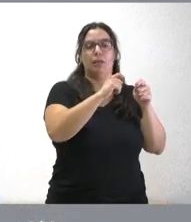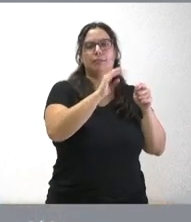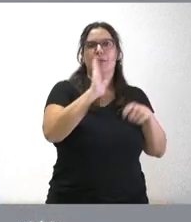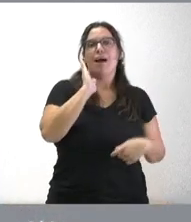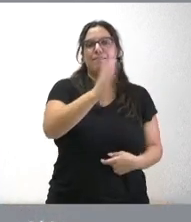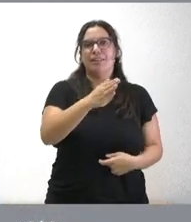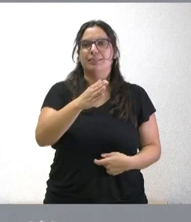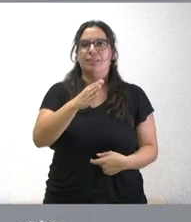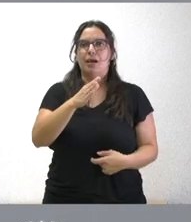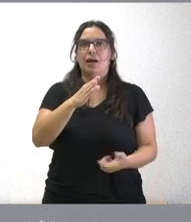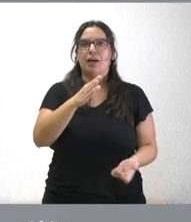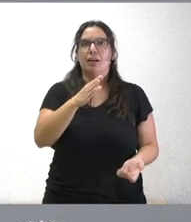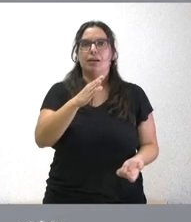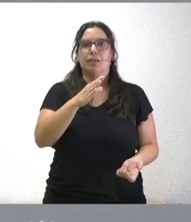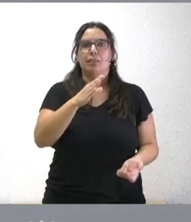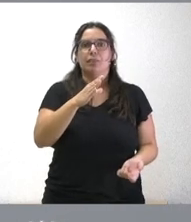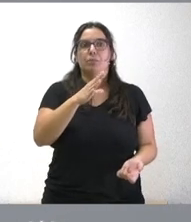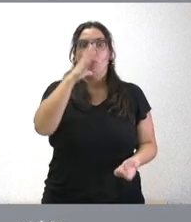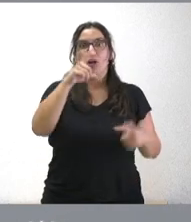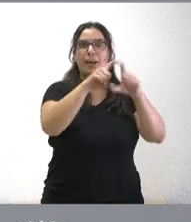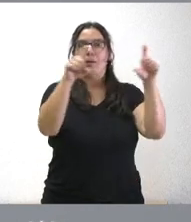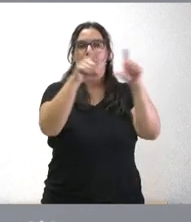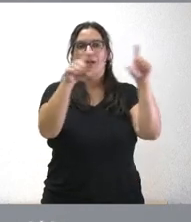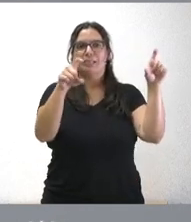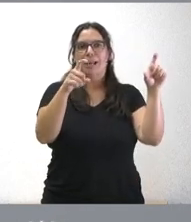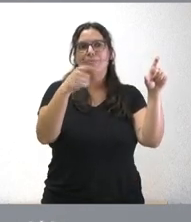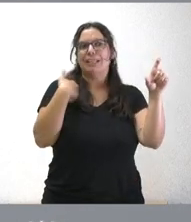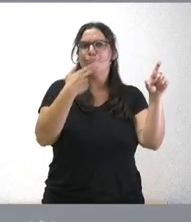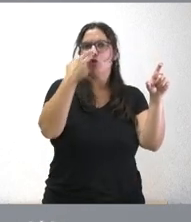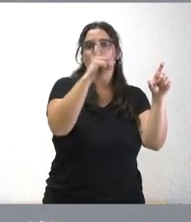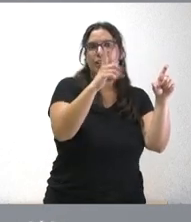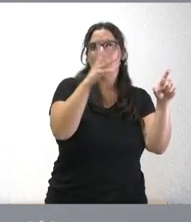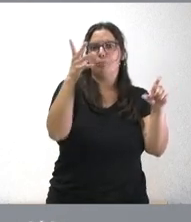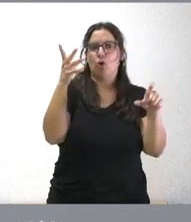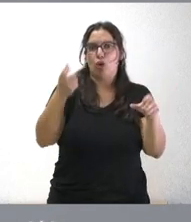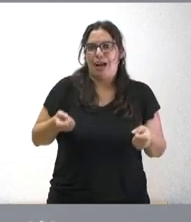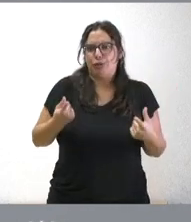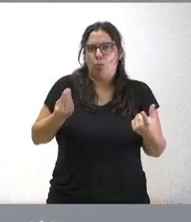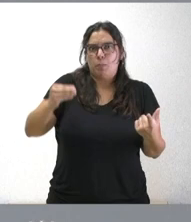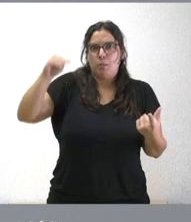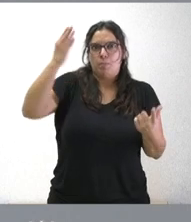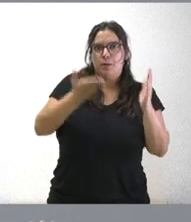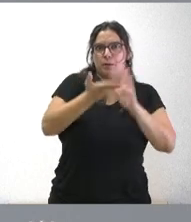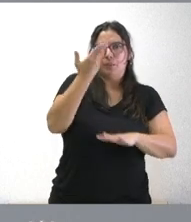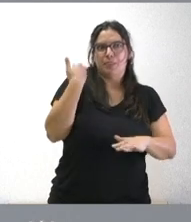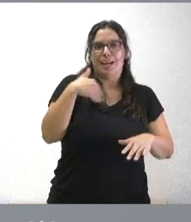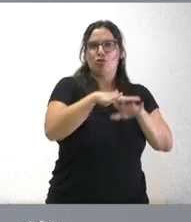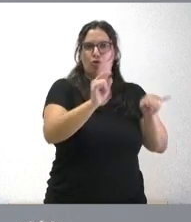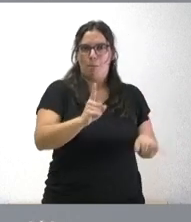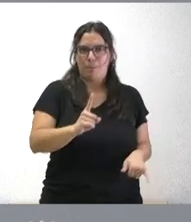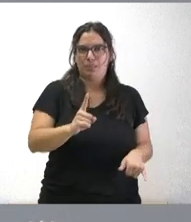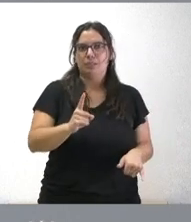perjudicados en el interés de los contratistas como consecuencia de la subida tan alta que ha habido de los costes es mucho más caro hoy en día